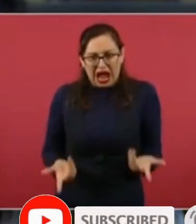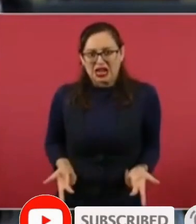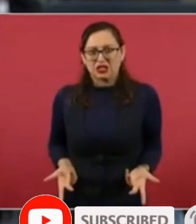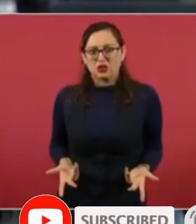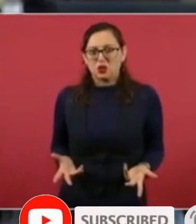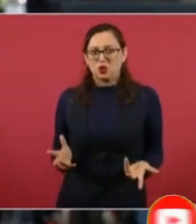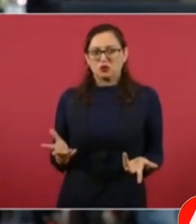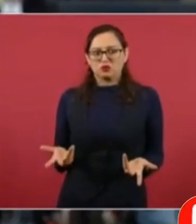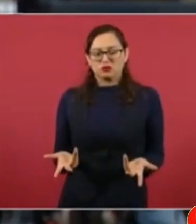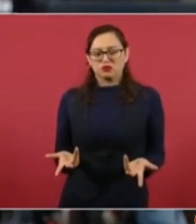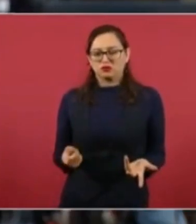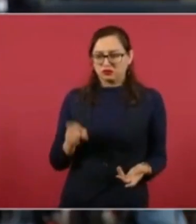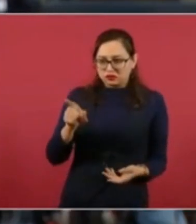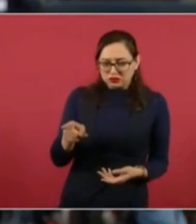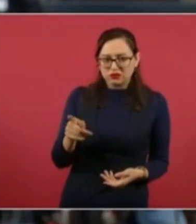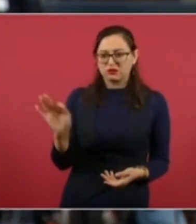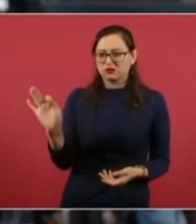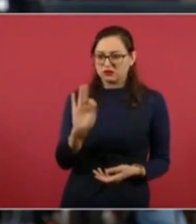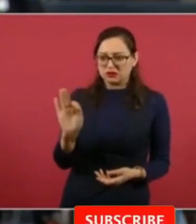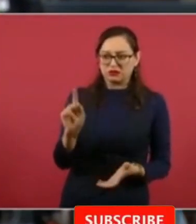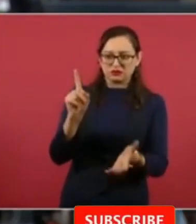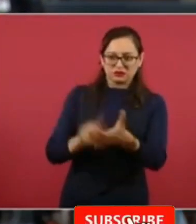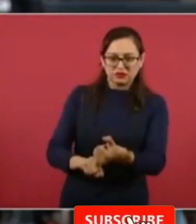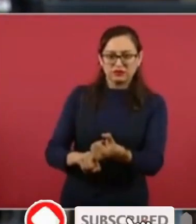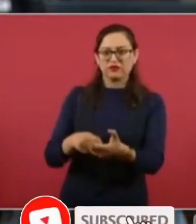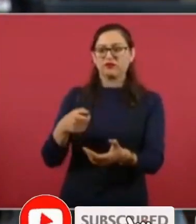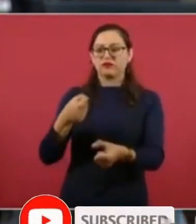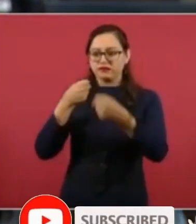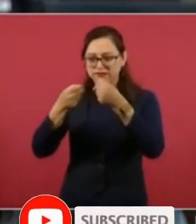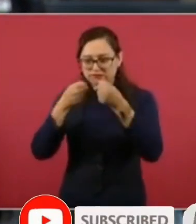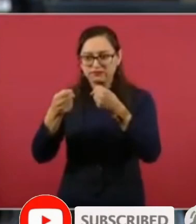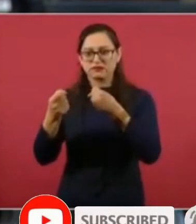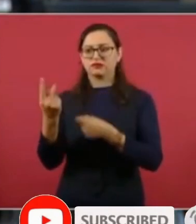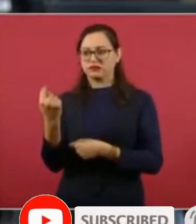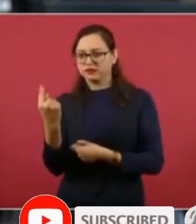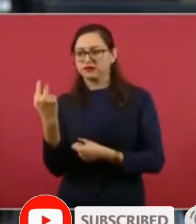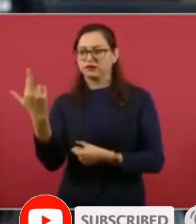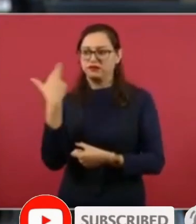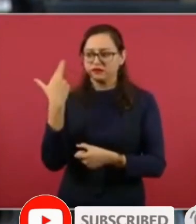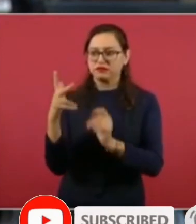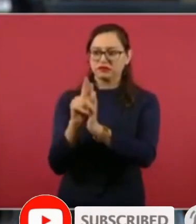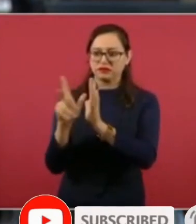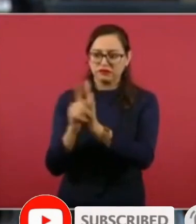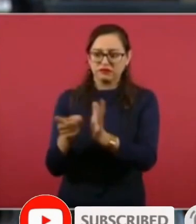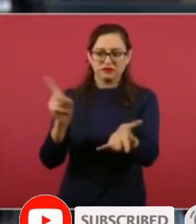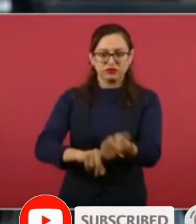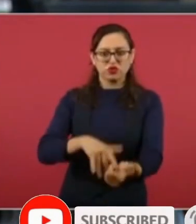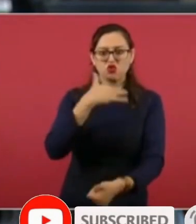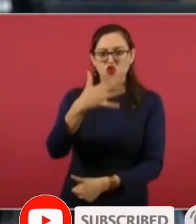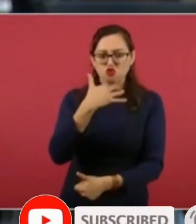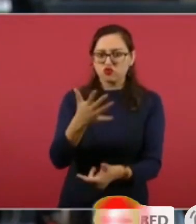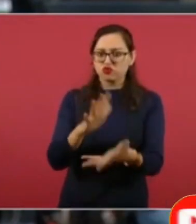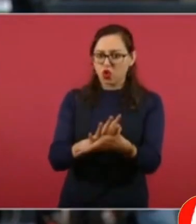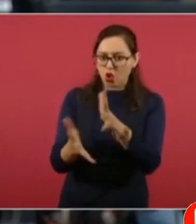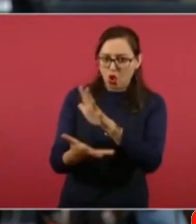medios que salgan si es que salen mencionados o periodistas que trabajen en estos medios que salgan mencionados en el